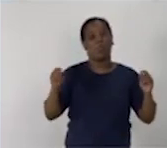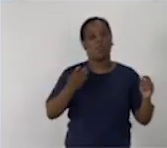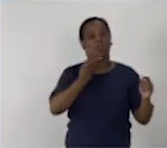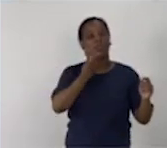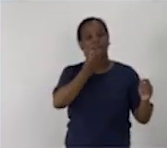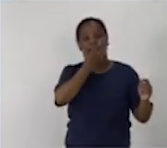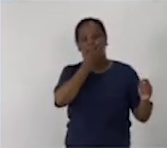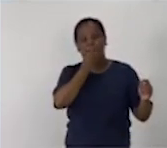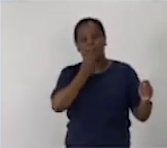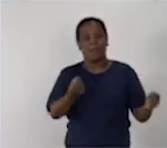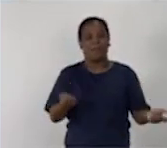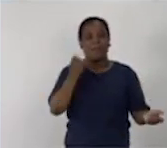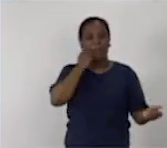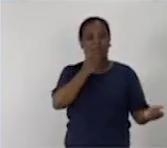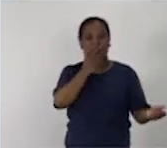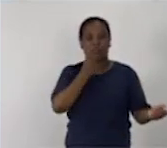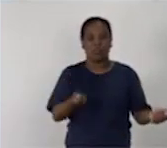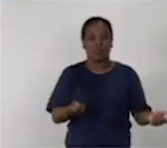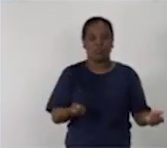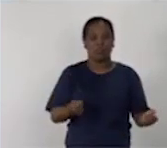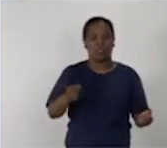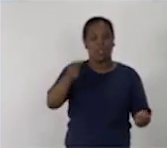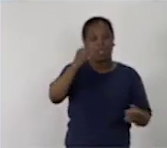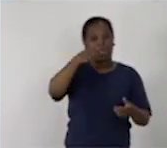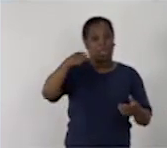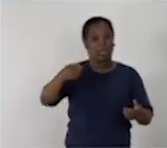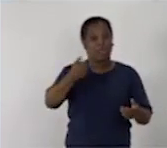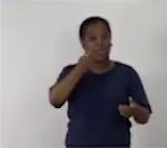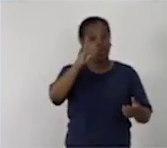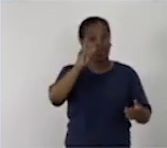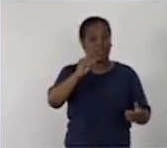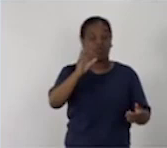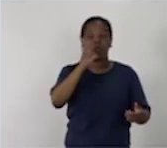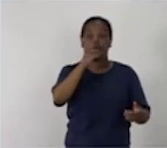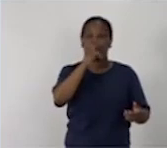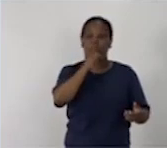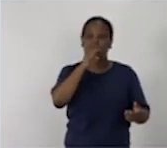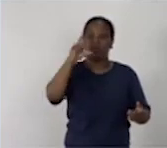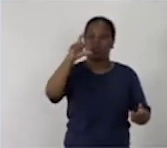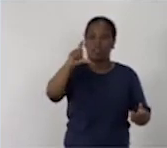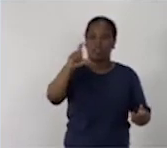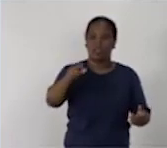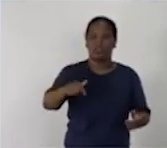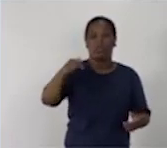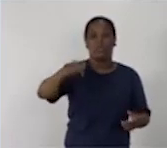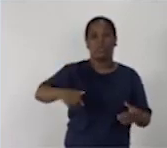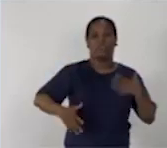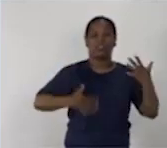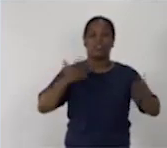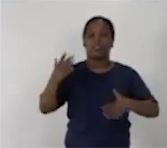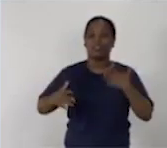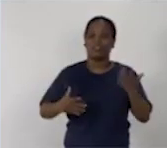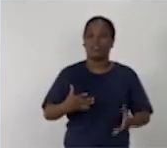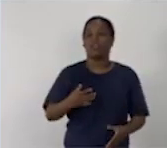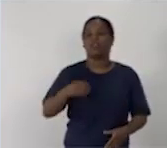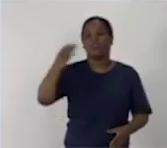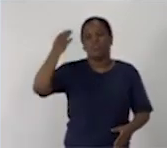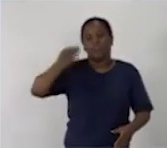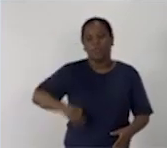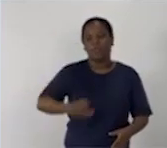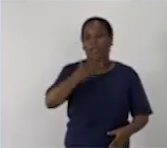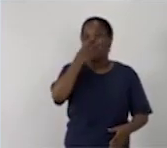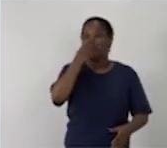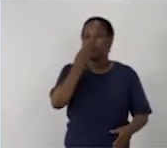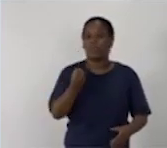preferido. Emplea adjetivos para embellecer la redacción. Esta actividad estoy segura de que les gustará